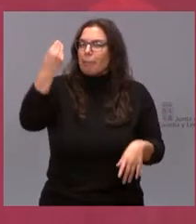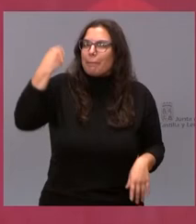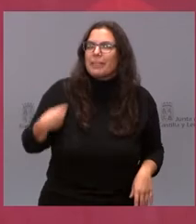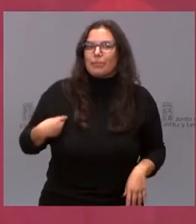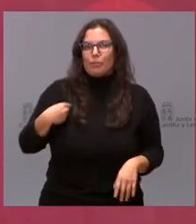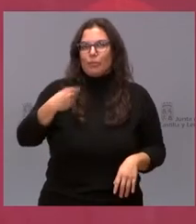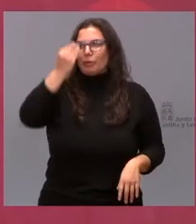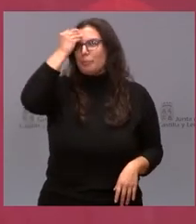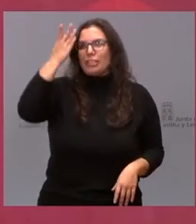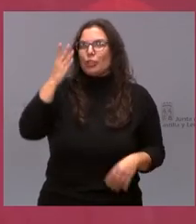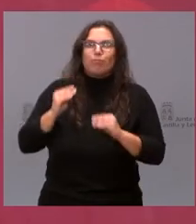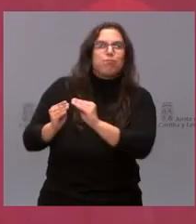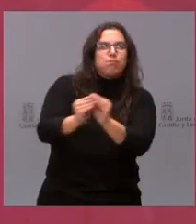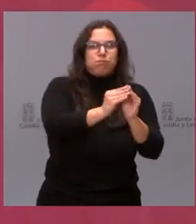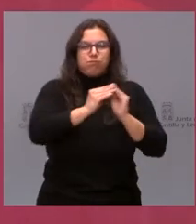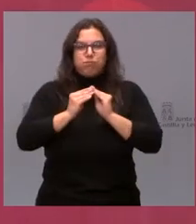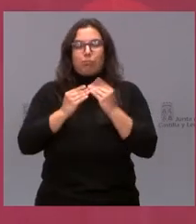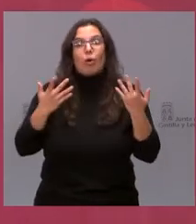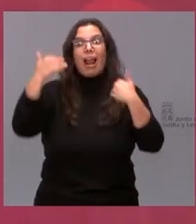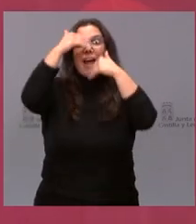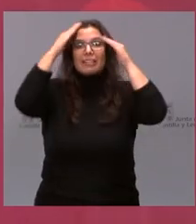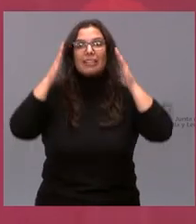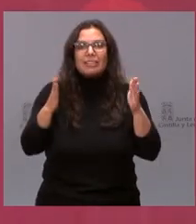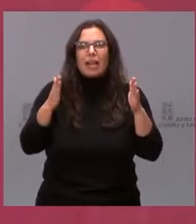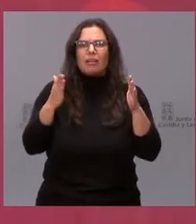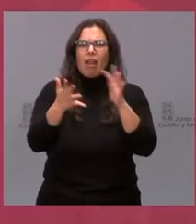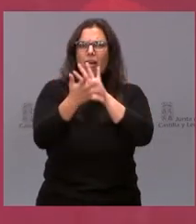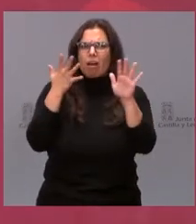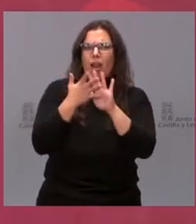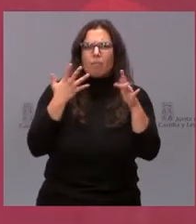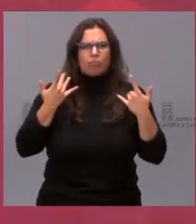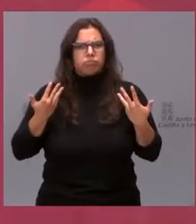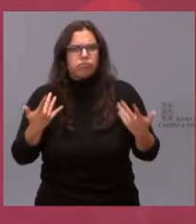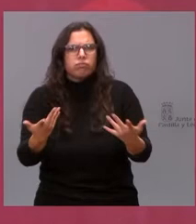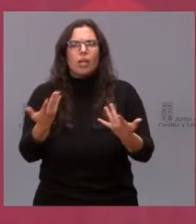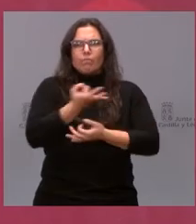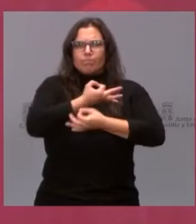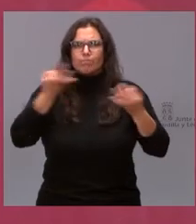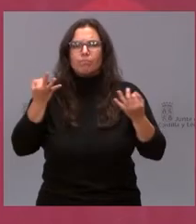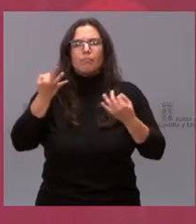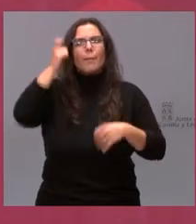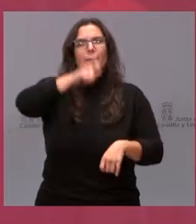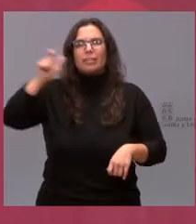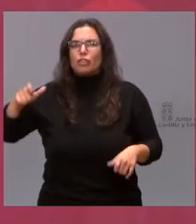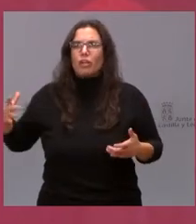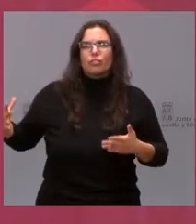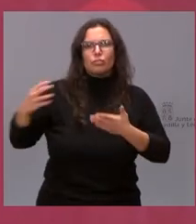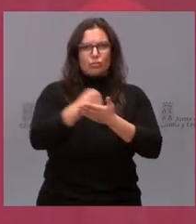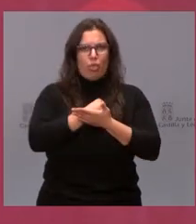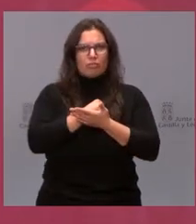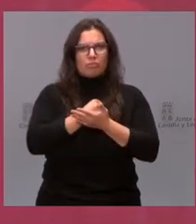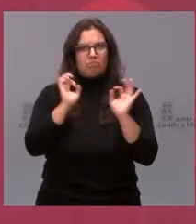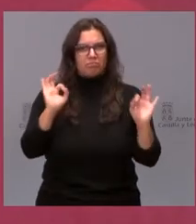el mismo fin, ¿no? Atender de forma ágil y atender de forma eficaz a todos los